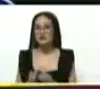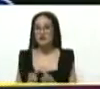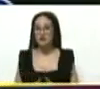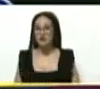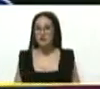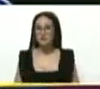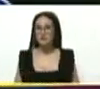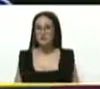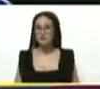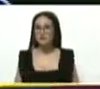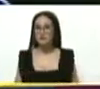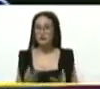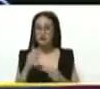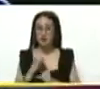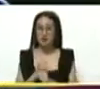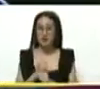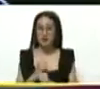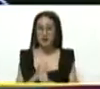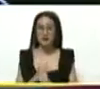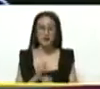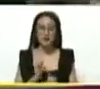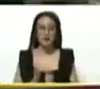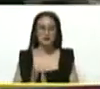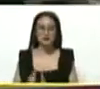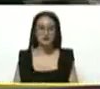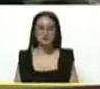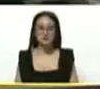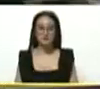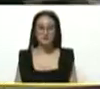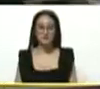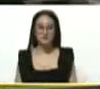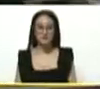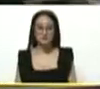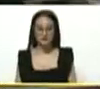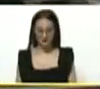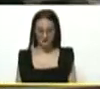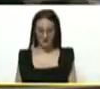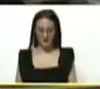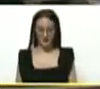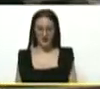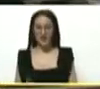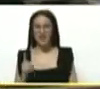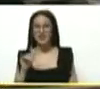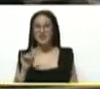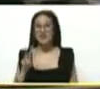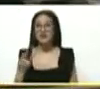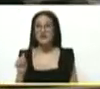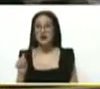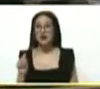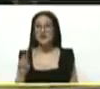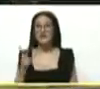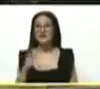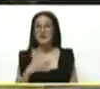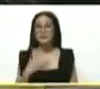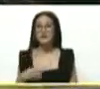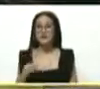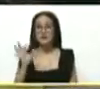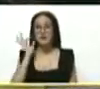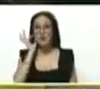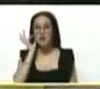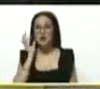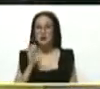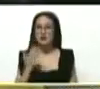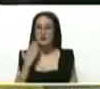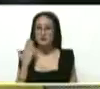tiene mucho trabajo de organización. La compañera Diva Guzmán, vicepresidenta de mujer,